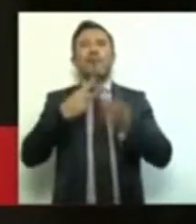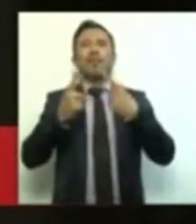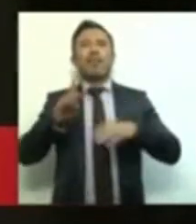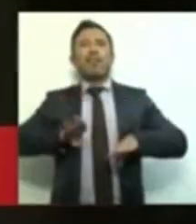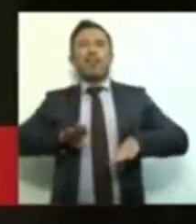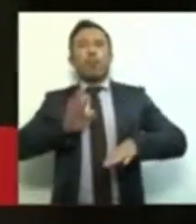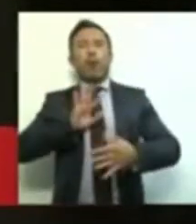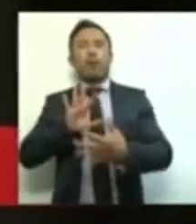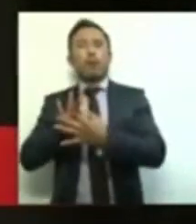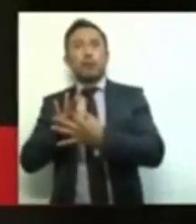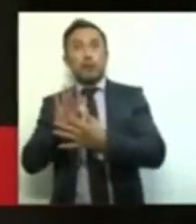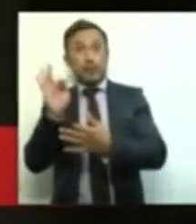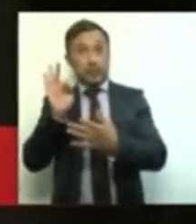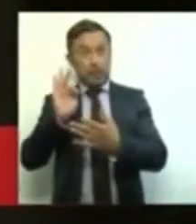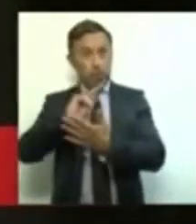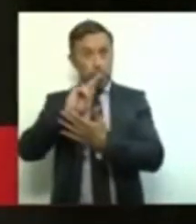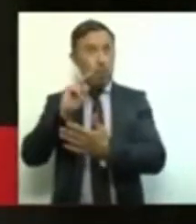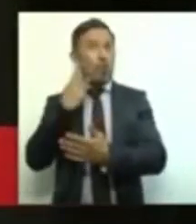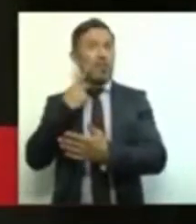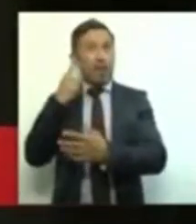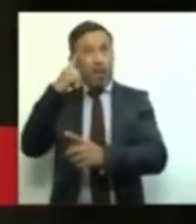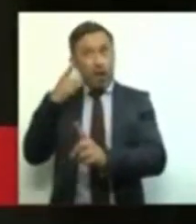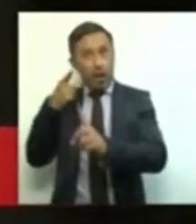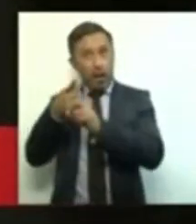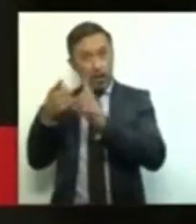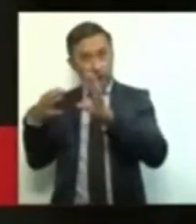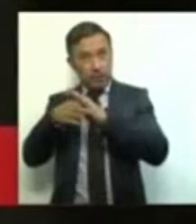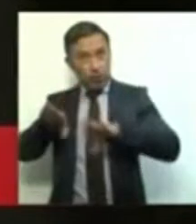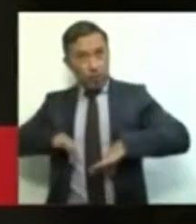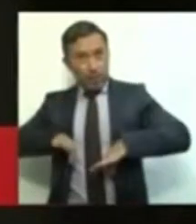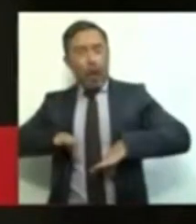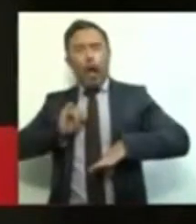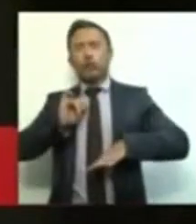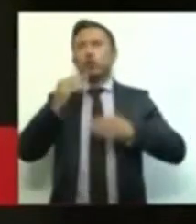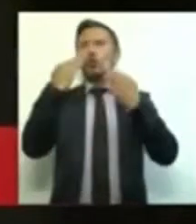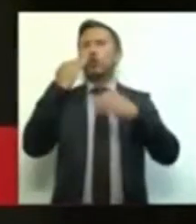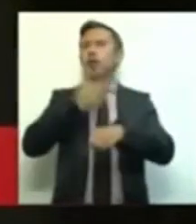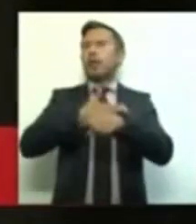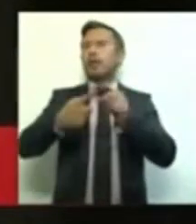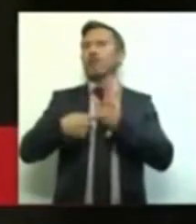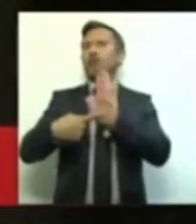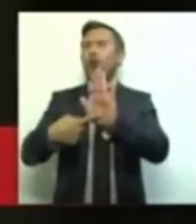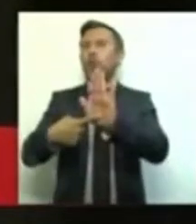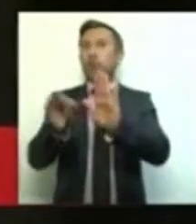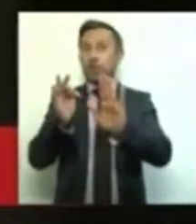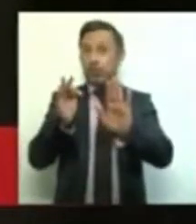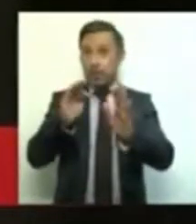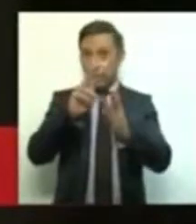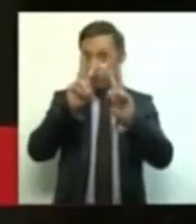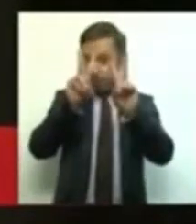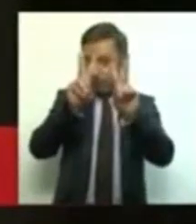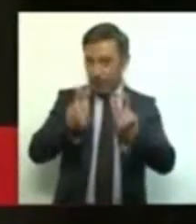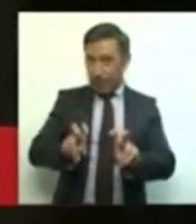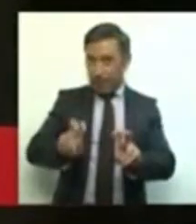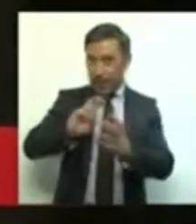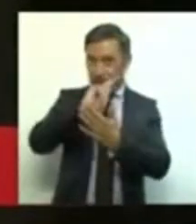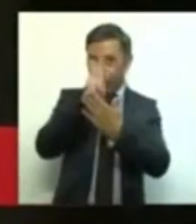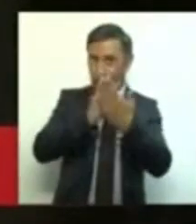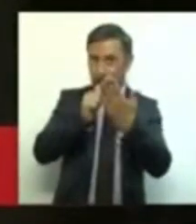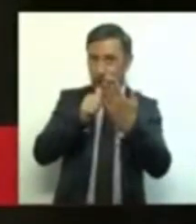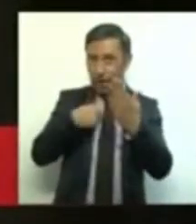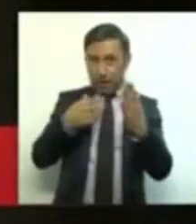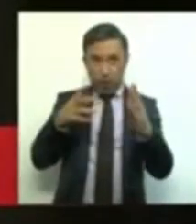entonces sí es un ejercicio de transparencia, pero si no coincide con su agenda, entonces es un ejercicio de